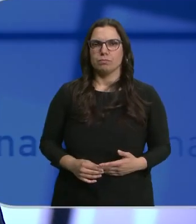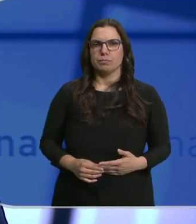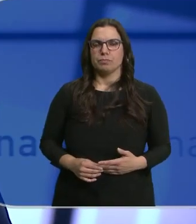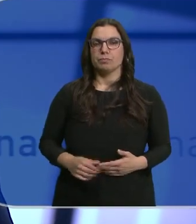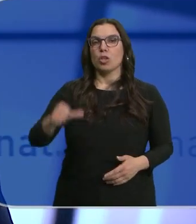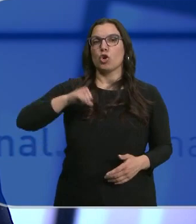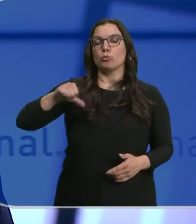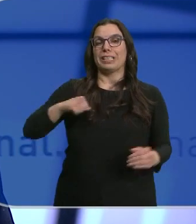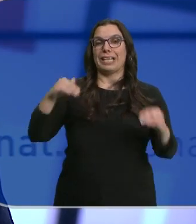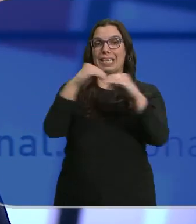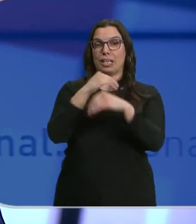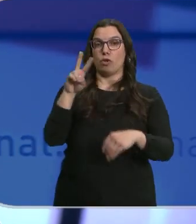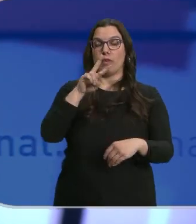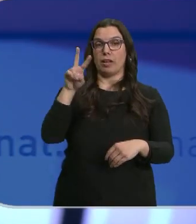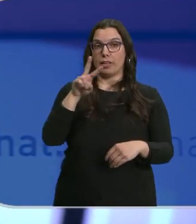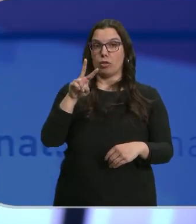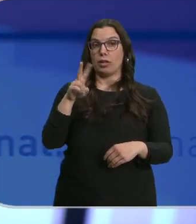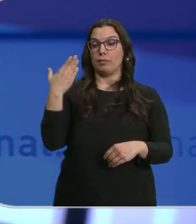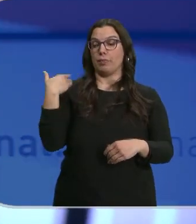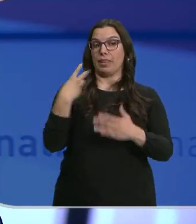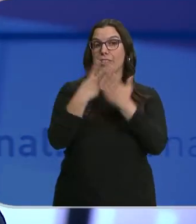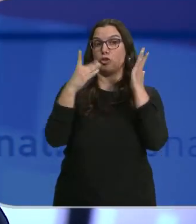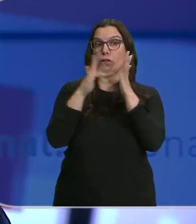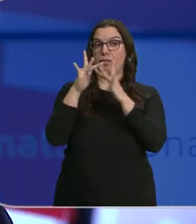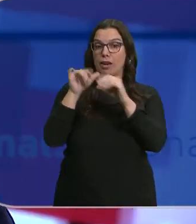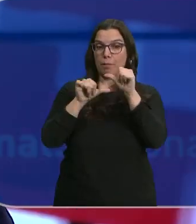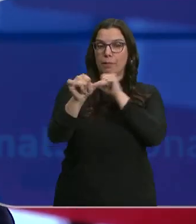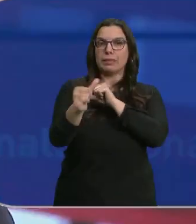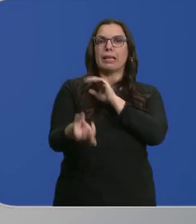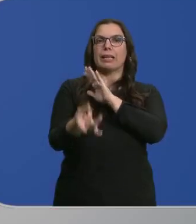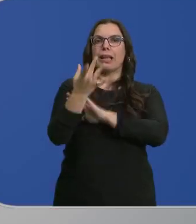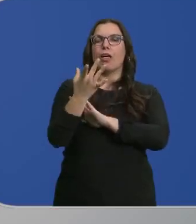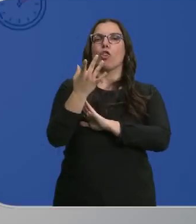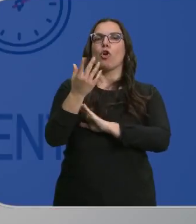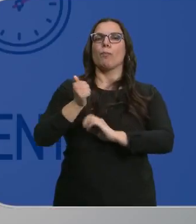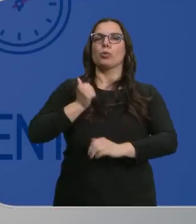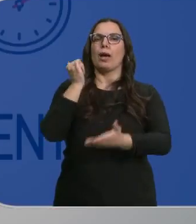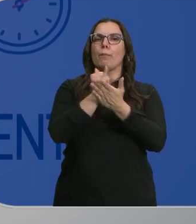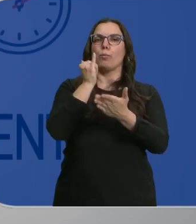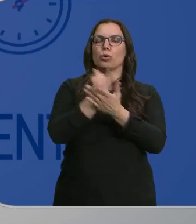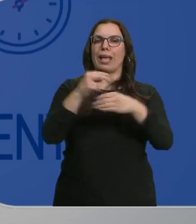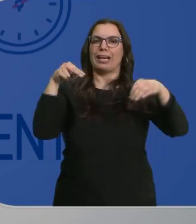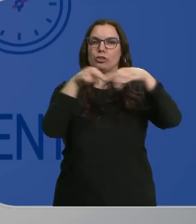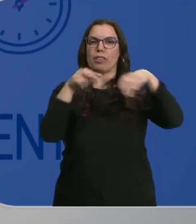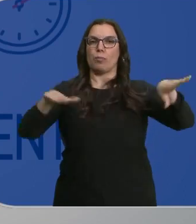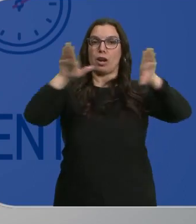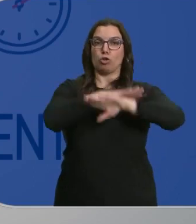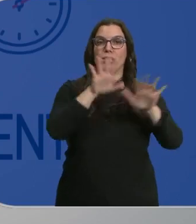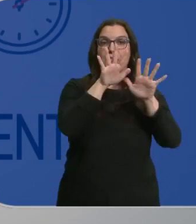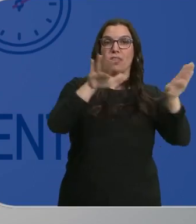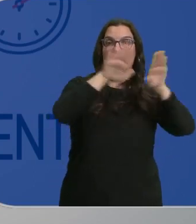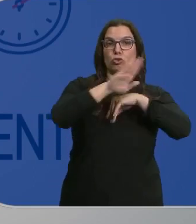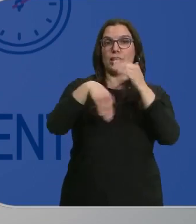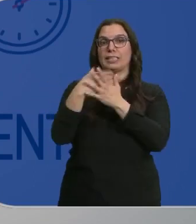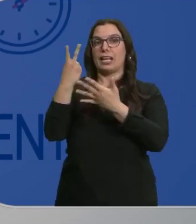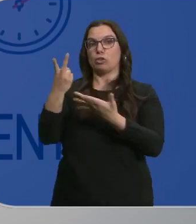El Hospital Clínico de Valladolid ha incorporado desde el 18 de abril resonancias nocturnas. Desde las 10 de la noche hasta las 2 de la madrugada se